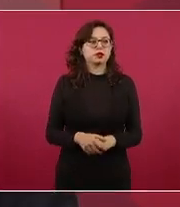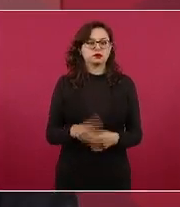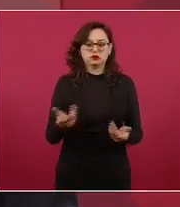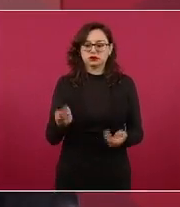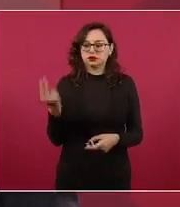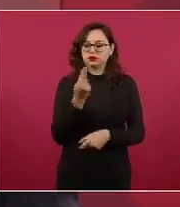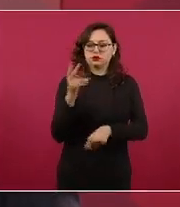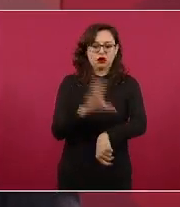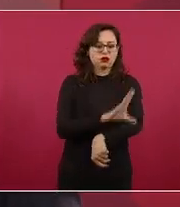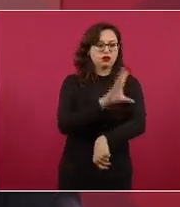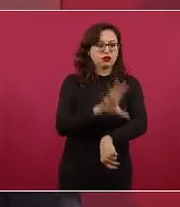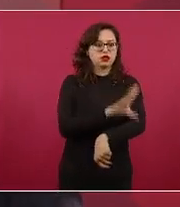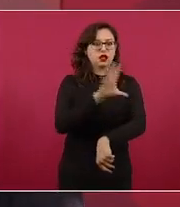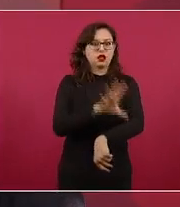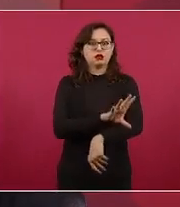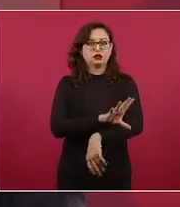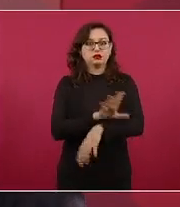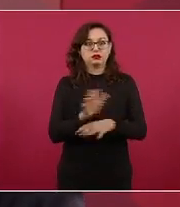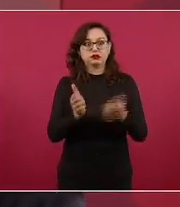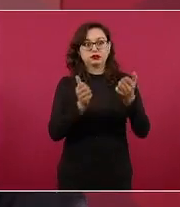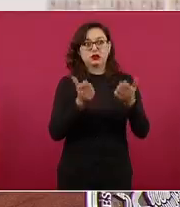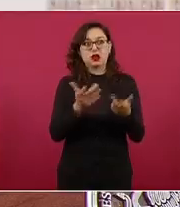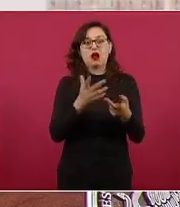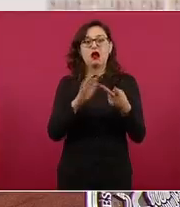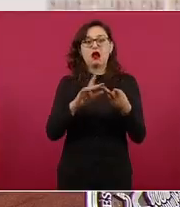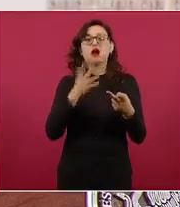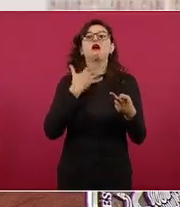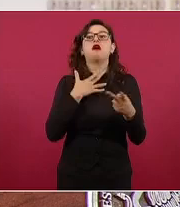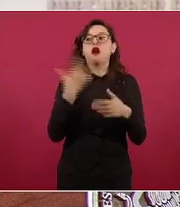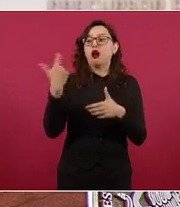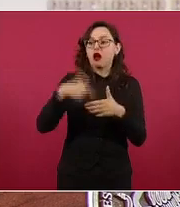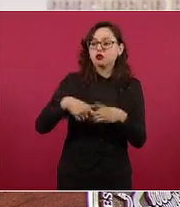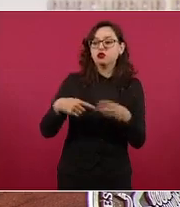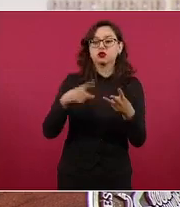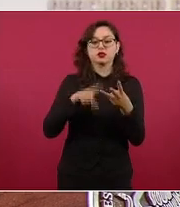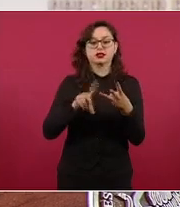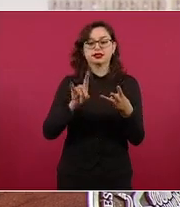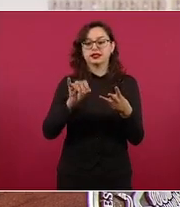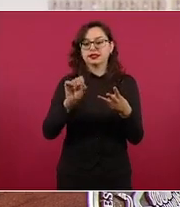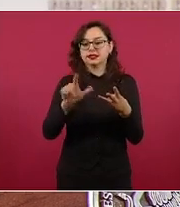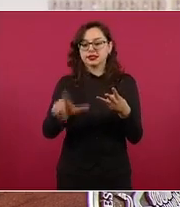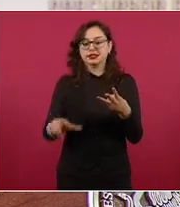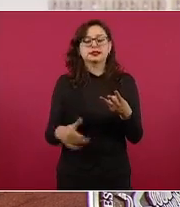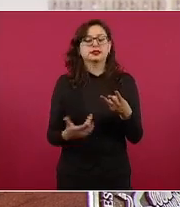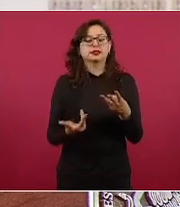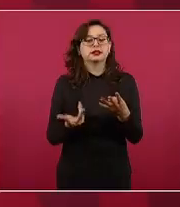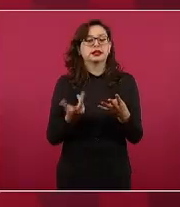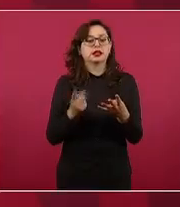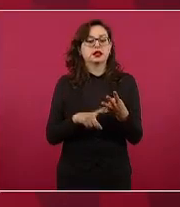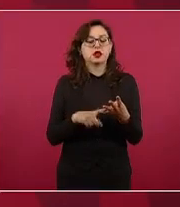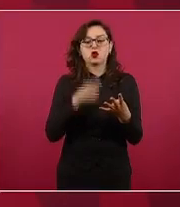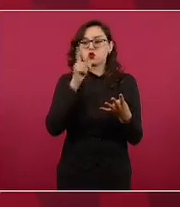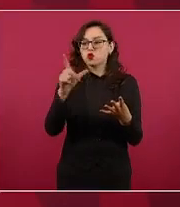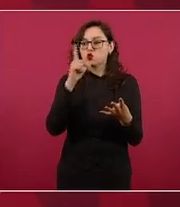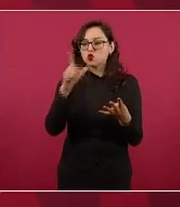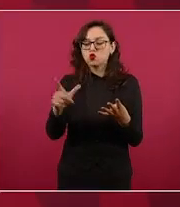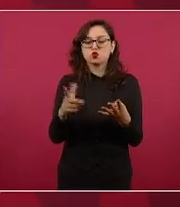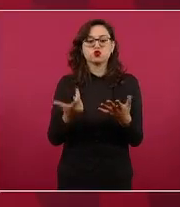las gasolinas el diésel la luz